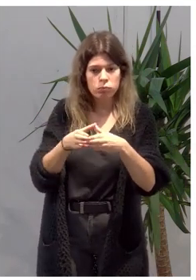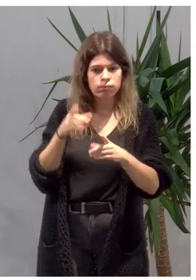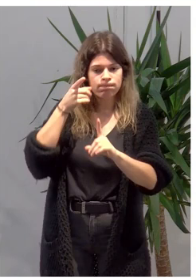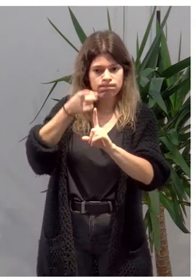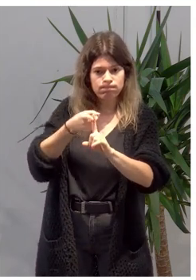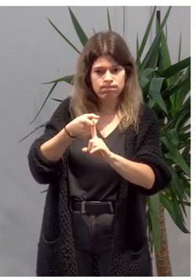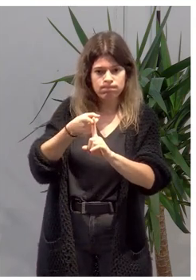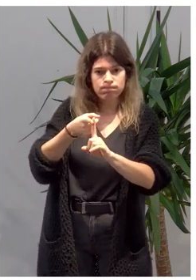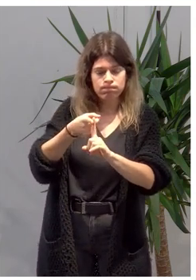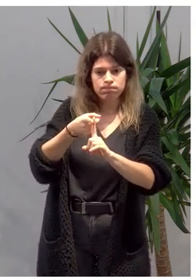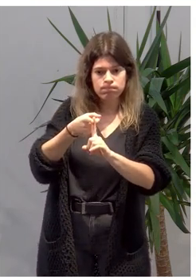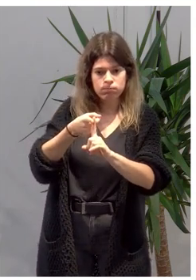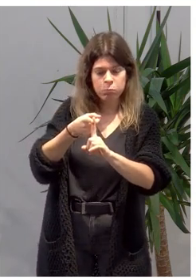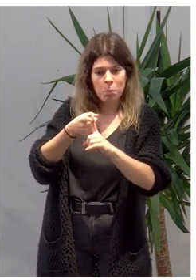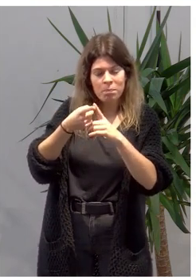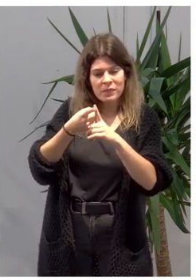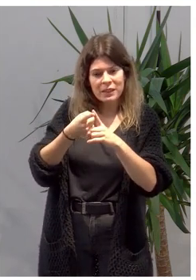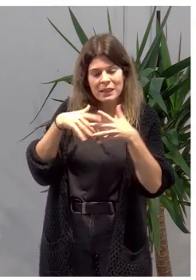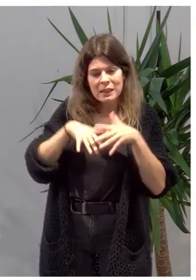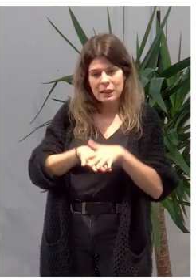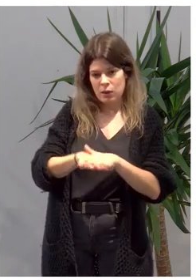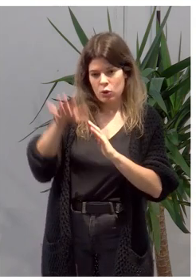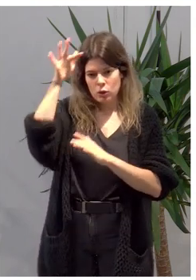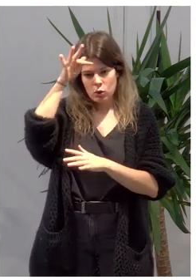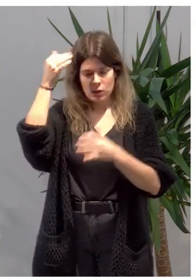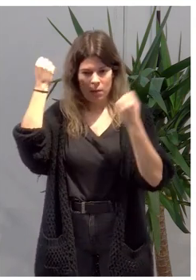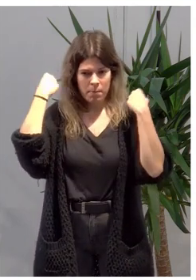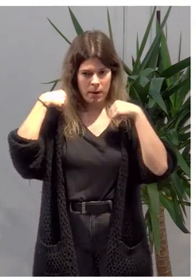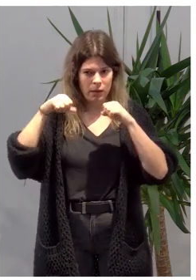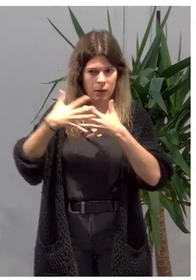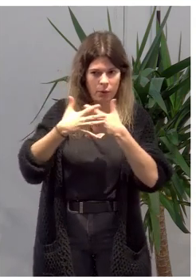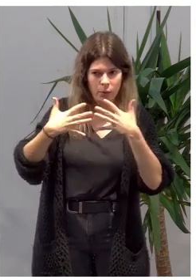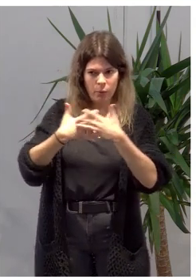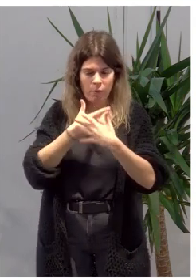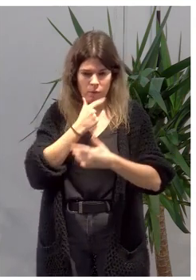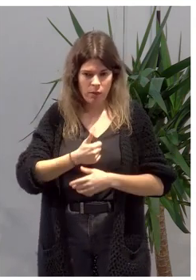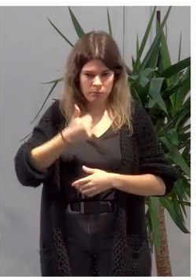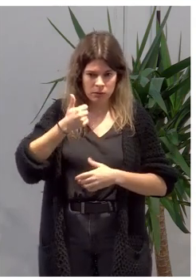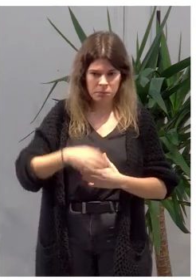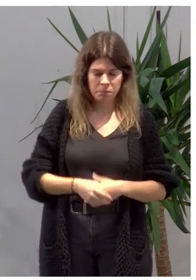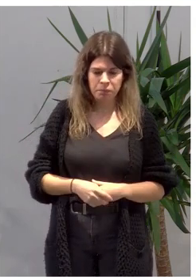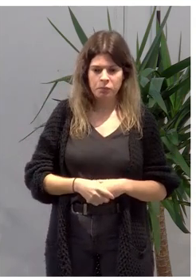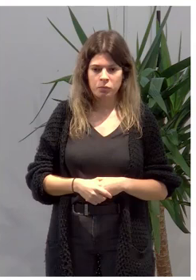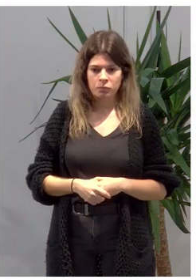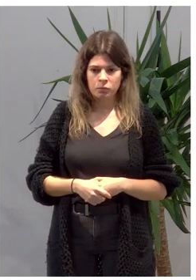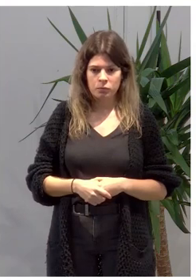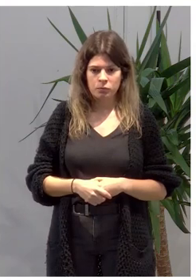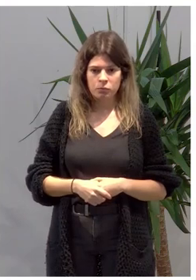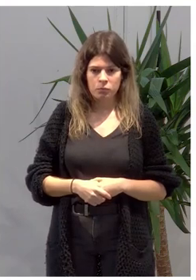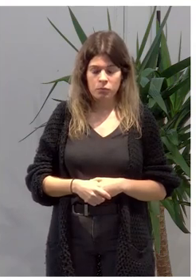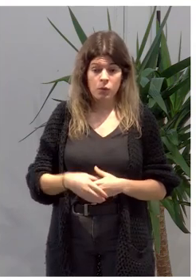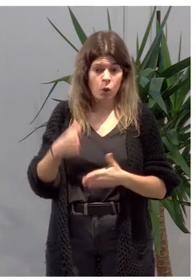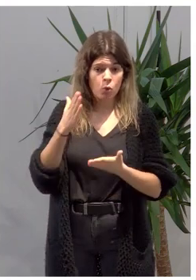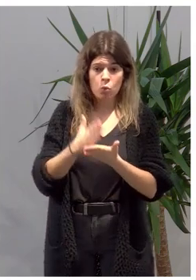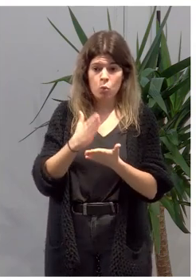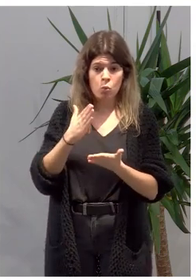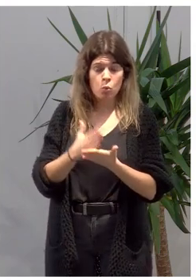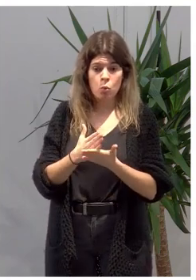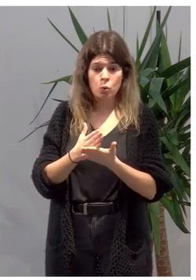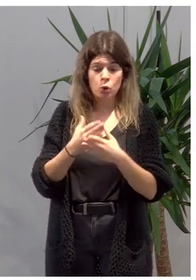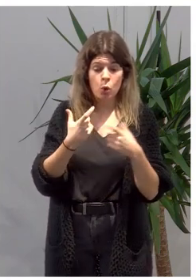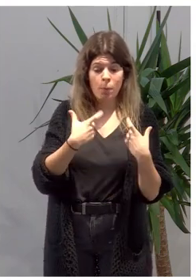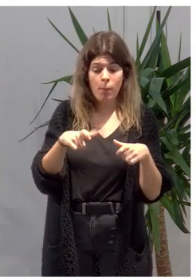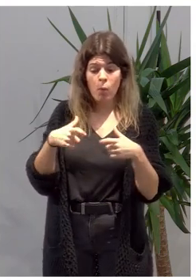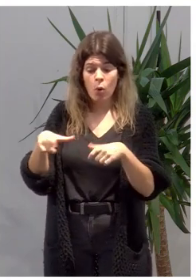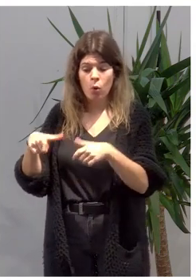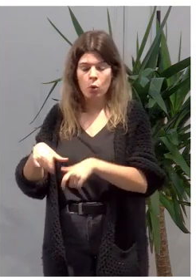facilitar la integración entre teoría y práctica. Todo este curso se distribuye en diez